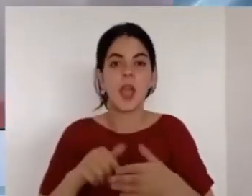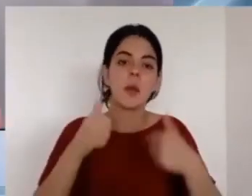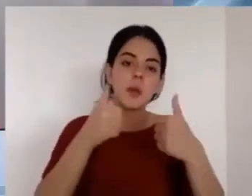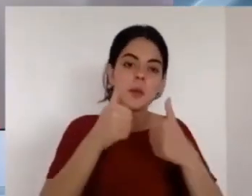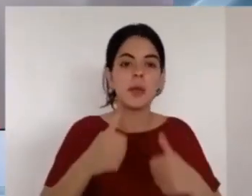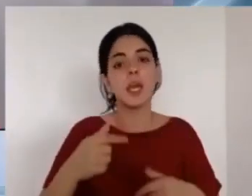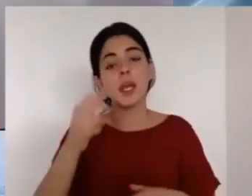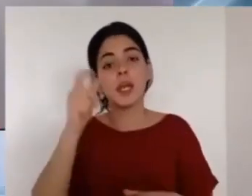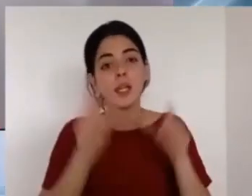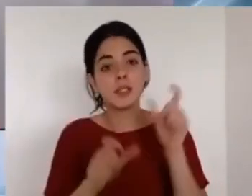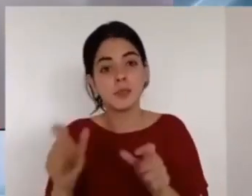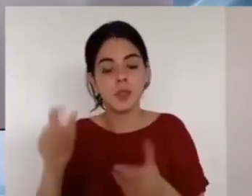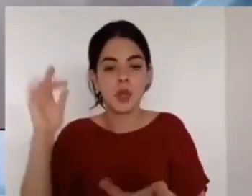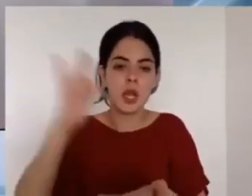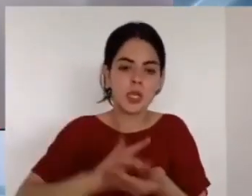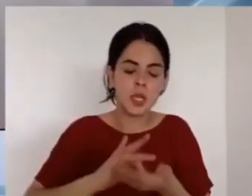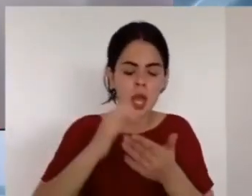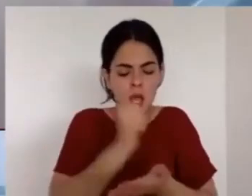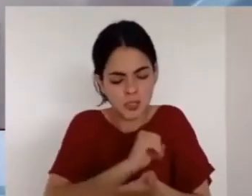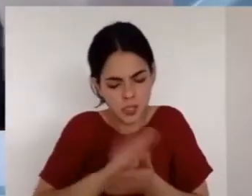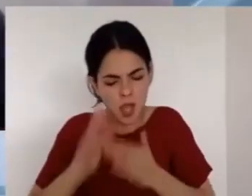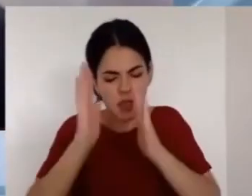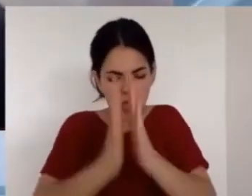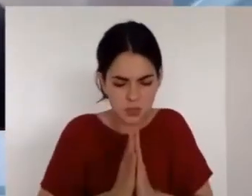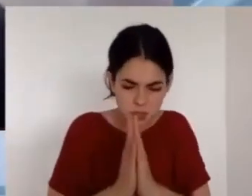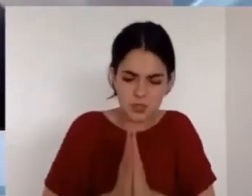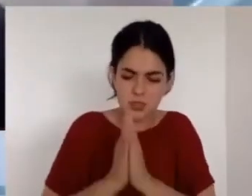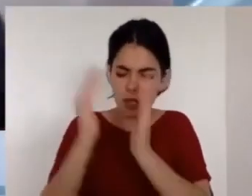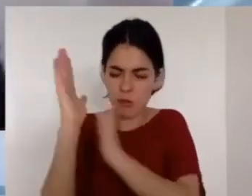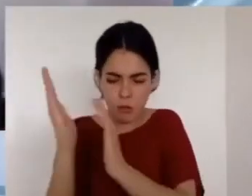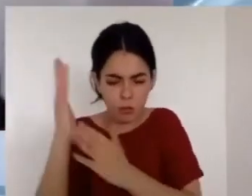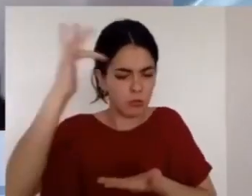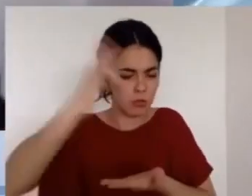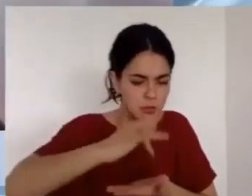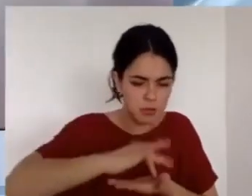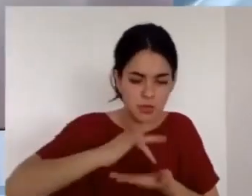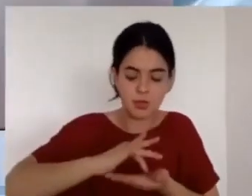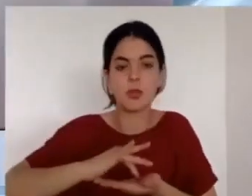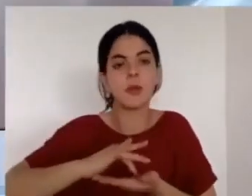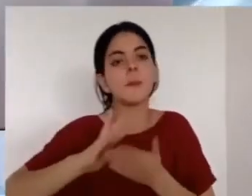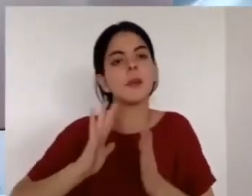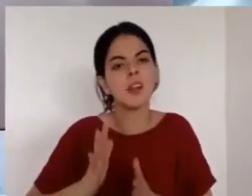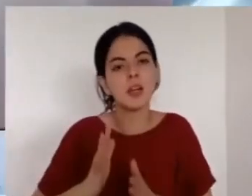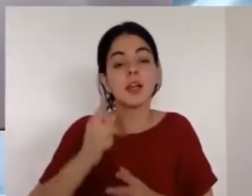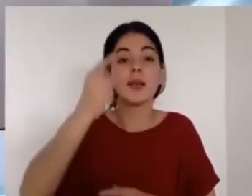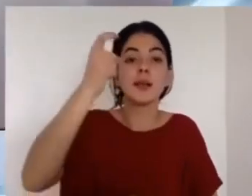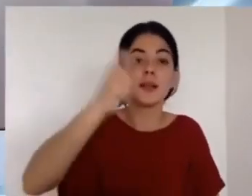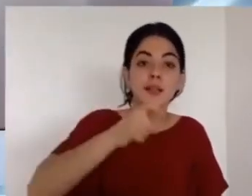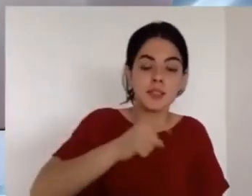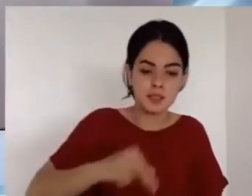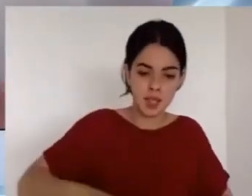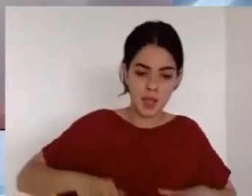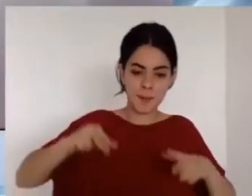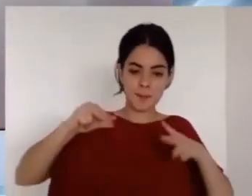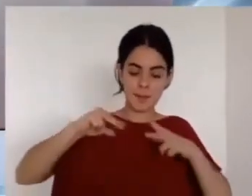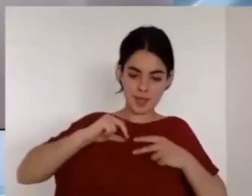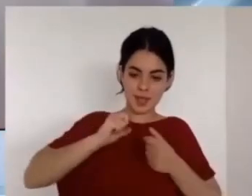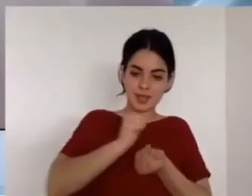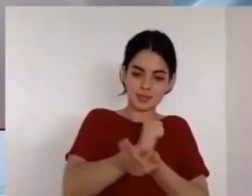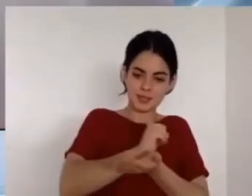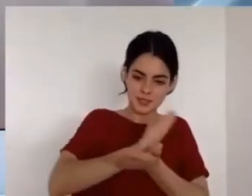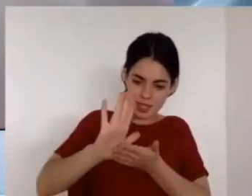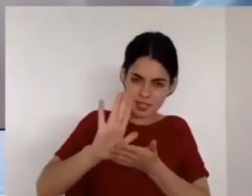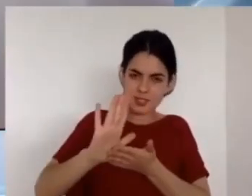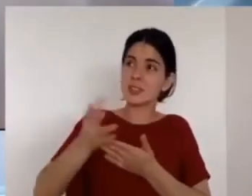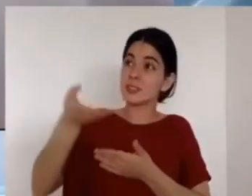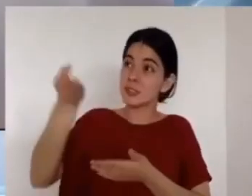esa palabra todo tiempo y pensaba tiempo de abundancia tiempo de escasez porque sabe que a veces